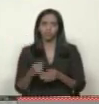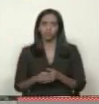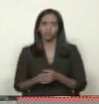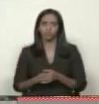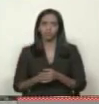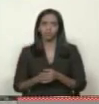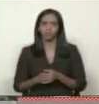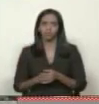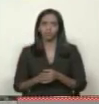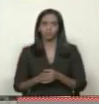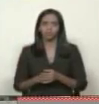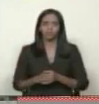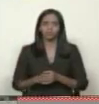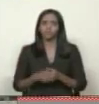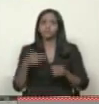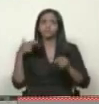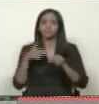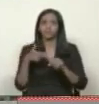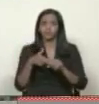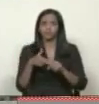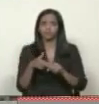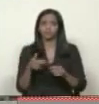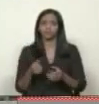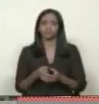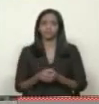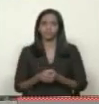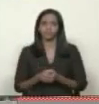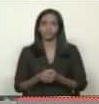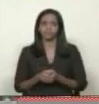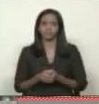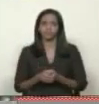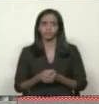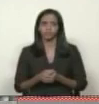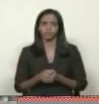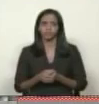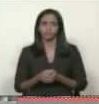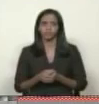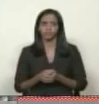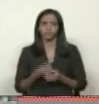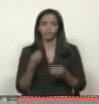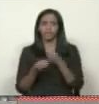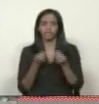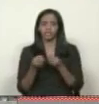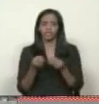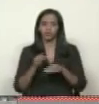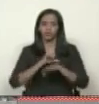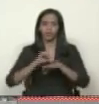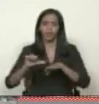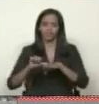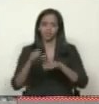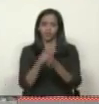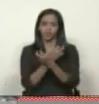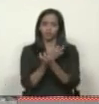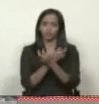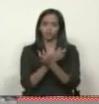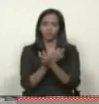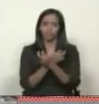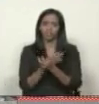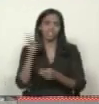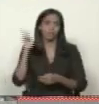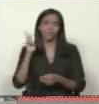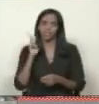que es PDVSA y ACMO, para hacer un trasplante de médula ósea, que en Venezuela no